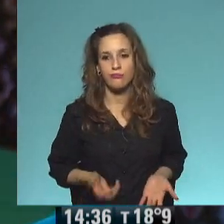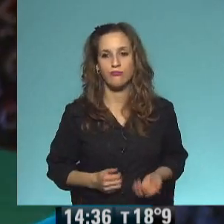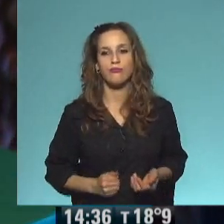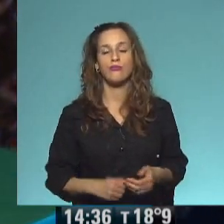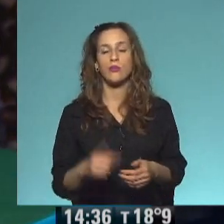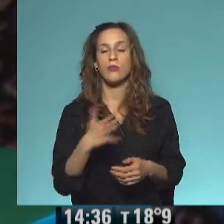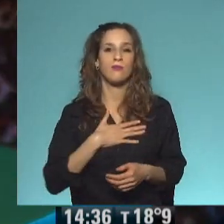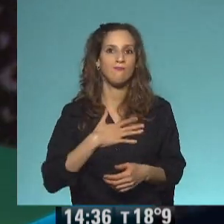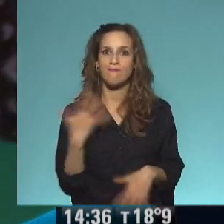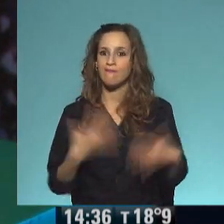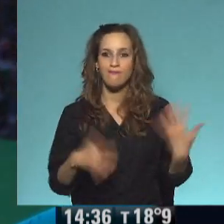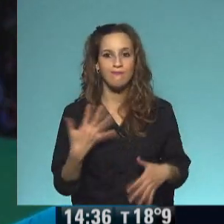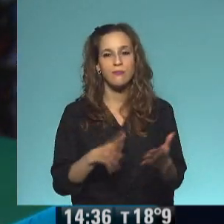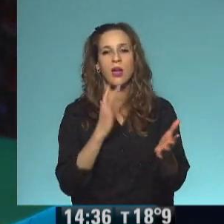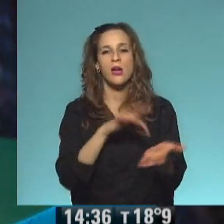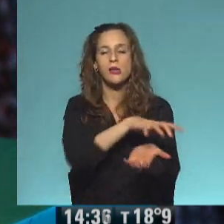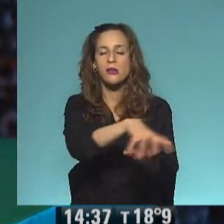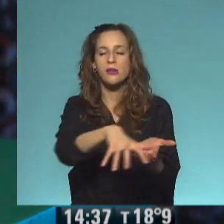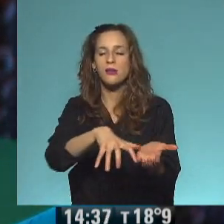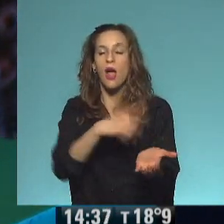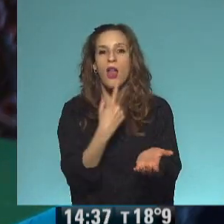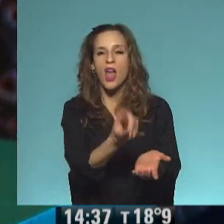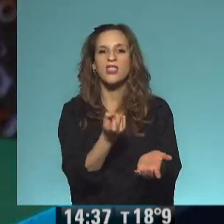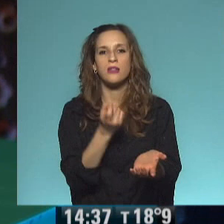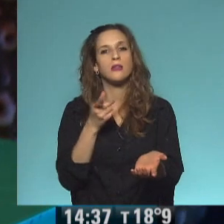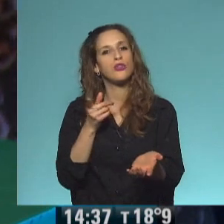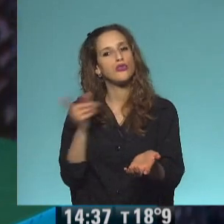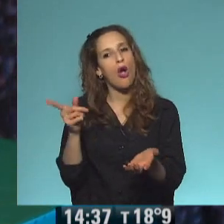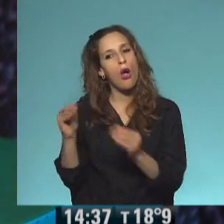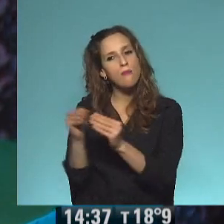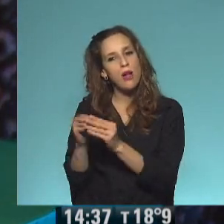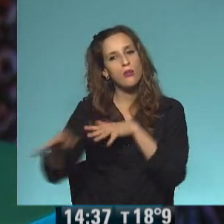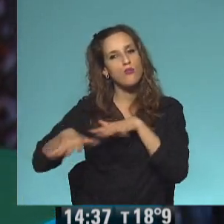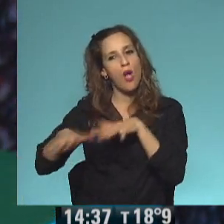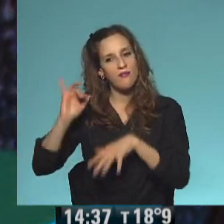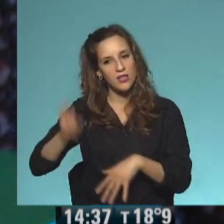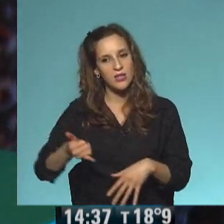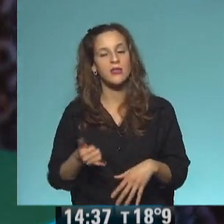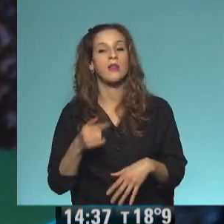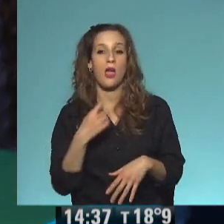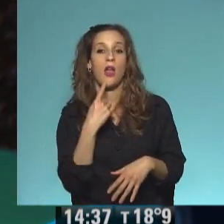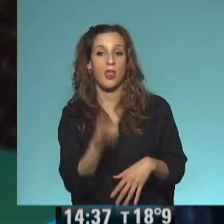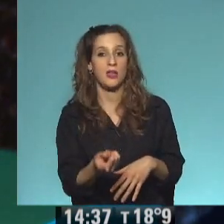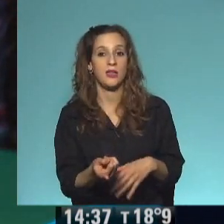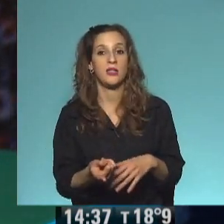yo necesito que Emiliano se descongele y voy a decir... ¡Patas de rana!